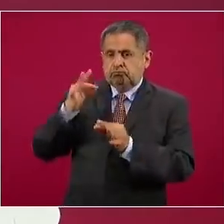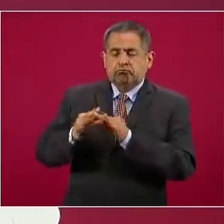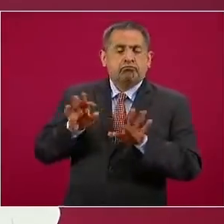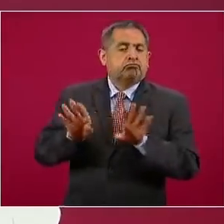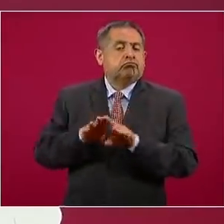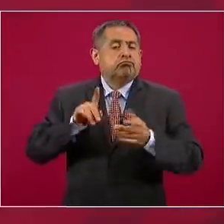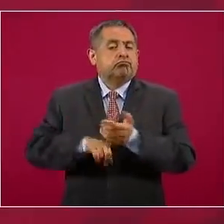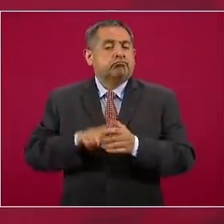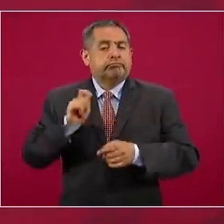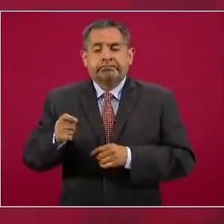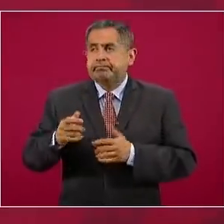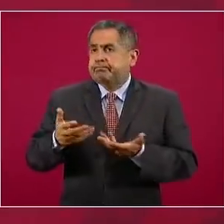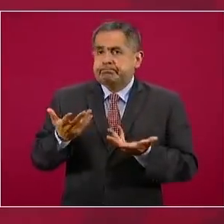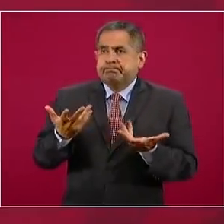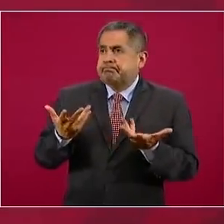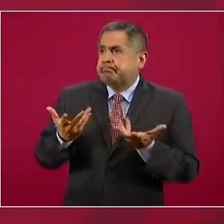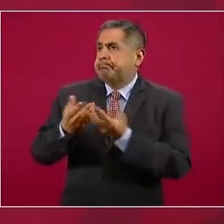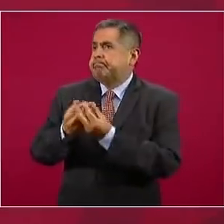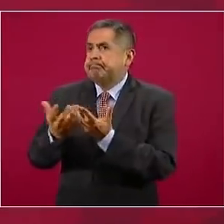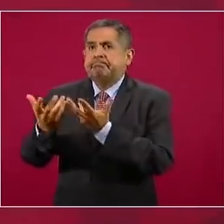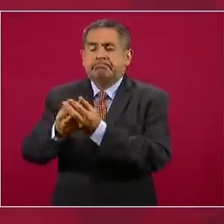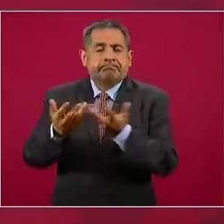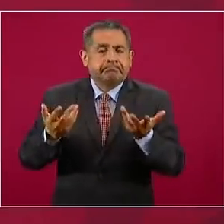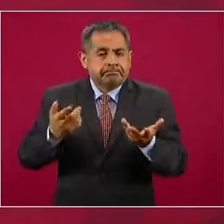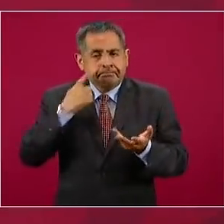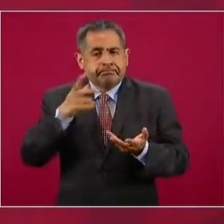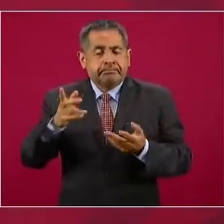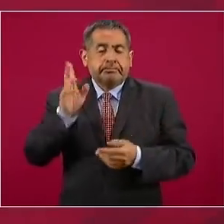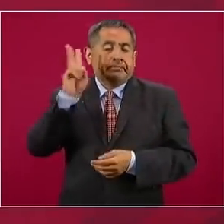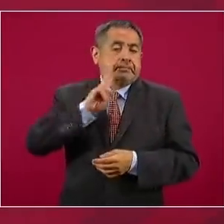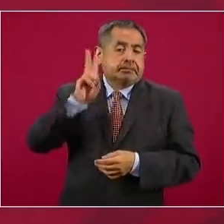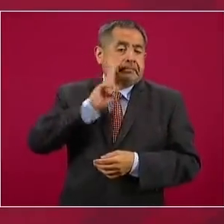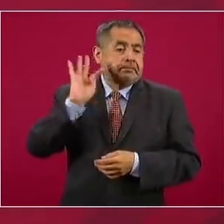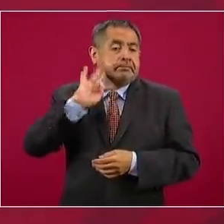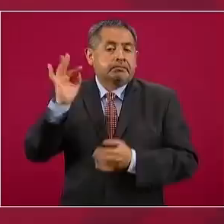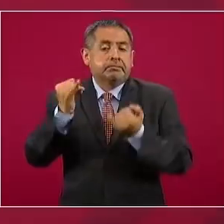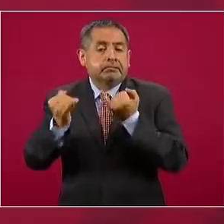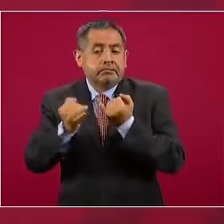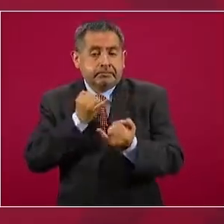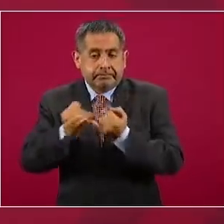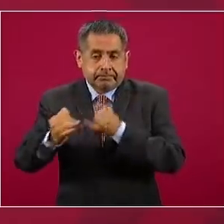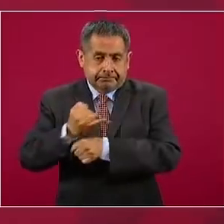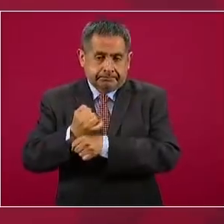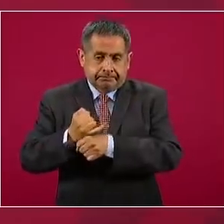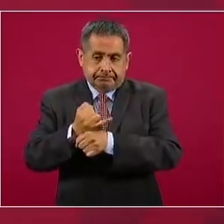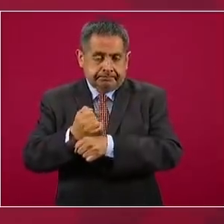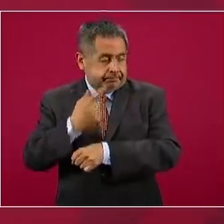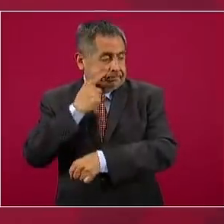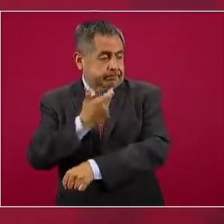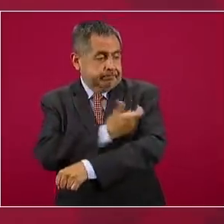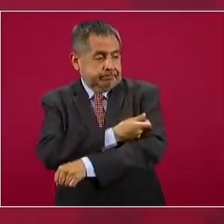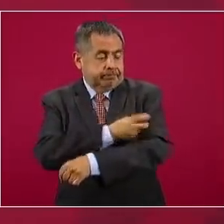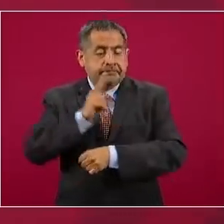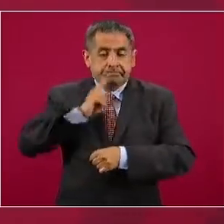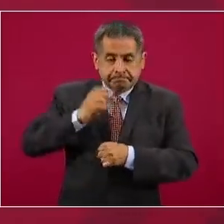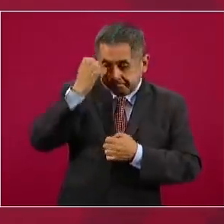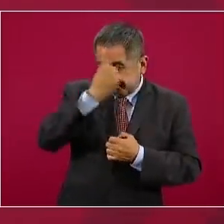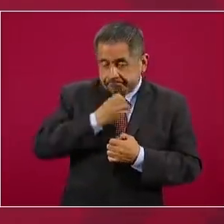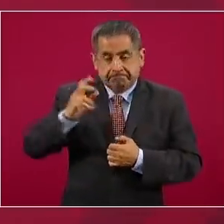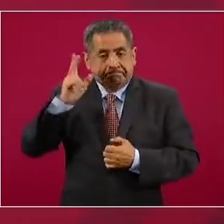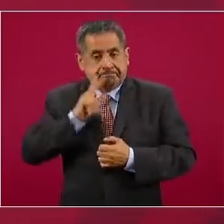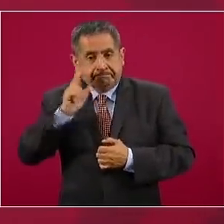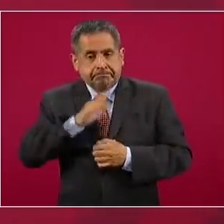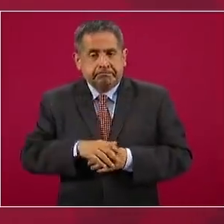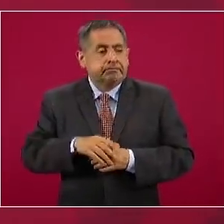de acceder a una vacuna candidata lo más pronto posible. Este mandato lo recibió el